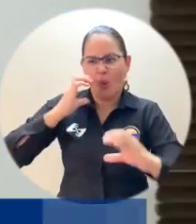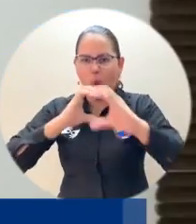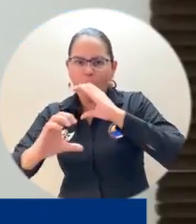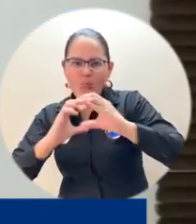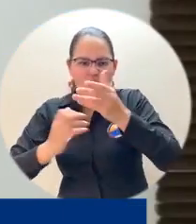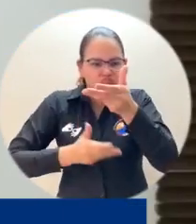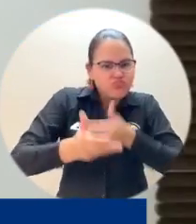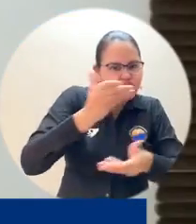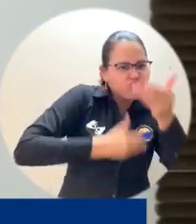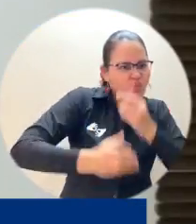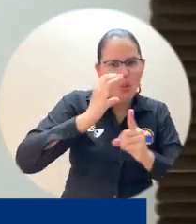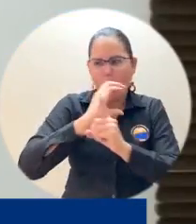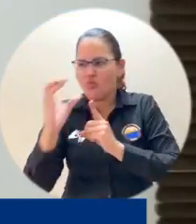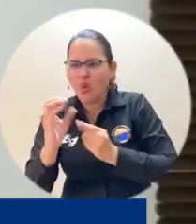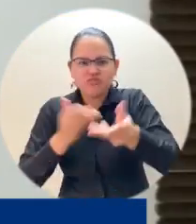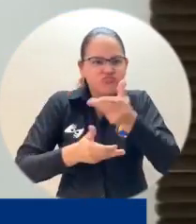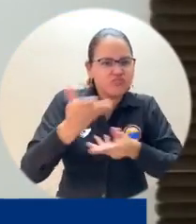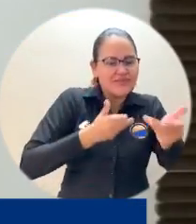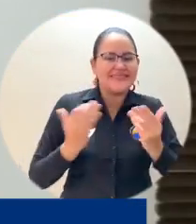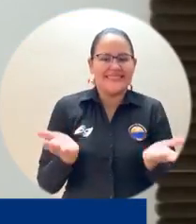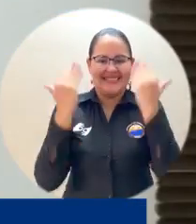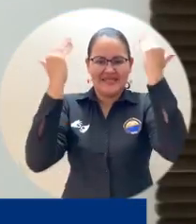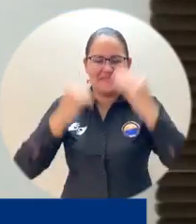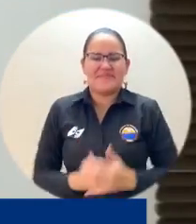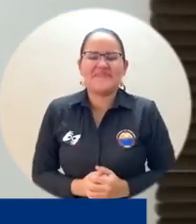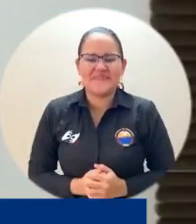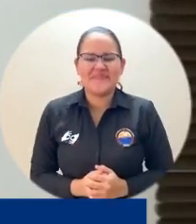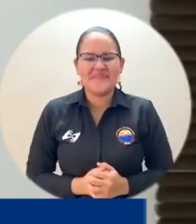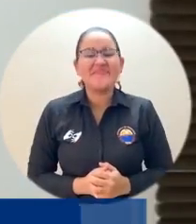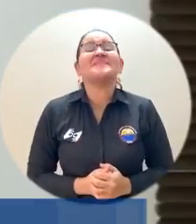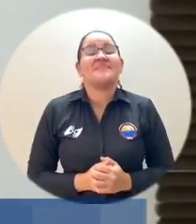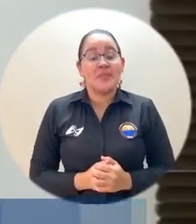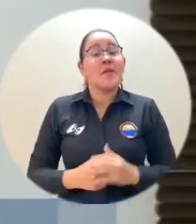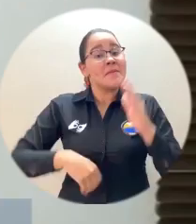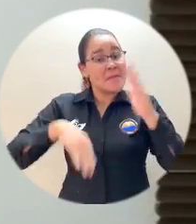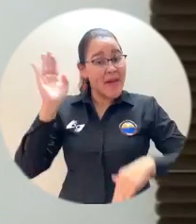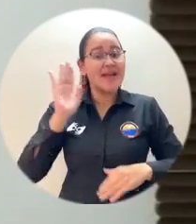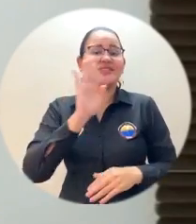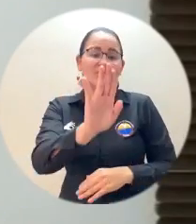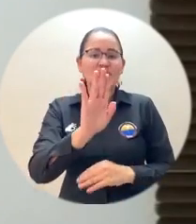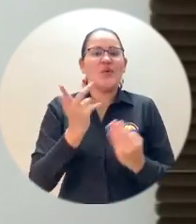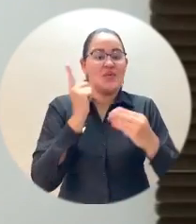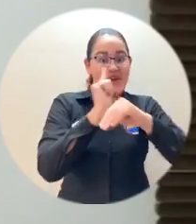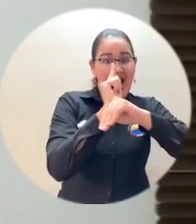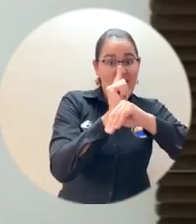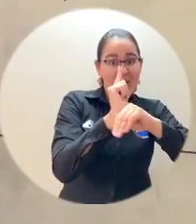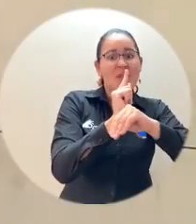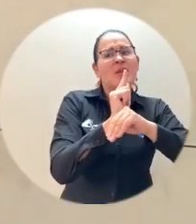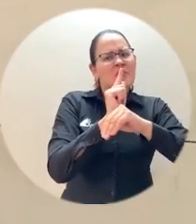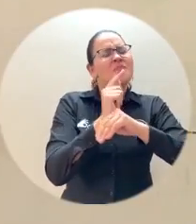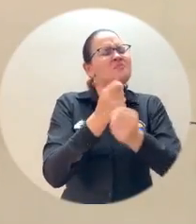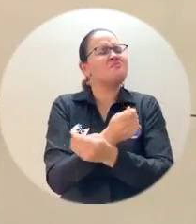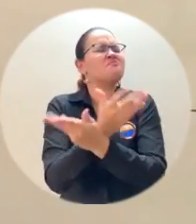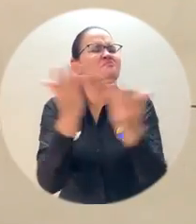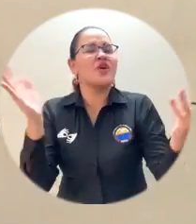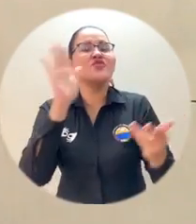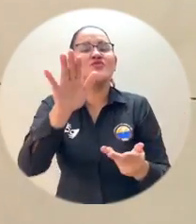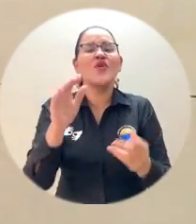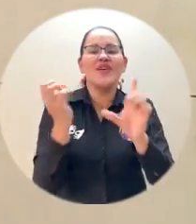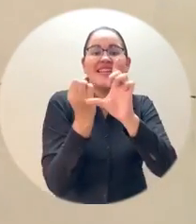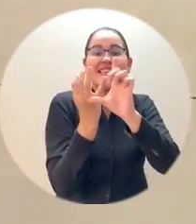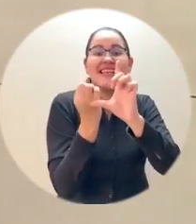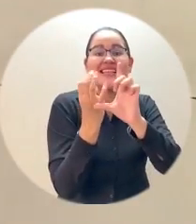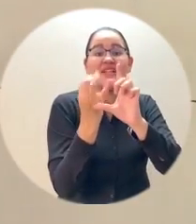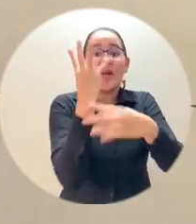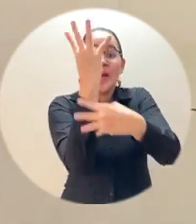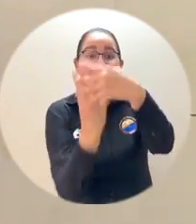orgullo de que la Universidad del Magdalena ofrece nuevamente, en manera presencial, el programa de Licenciatura en Matemáticas. Un programa que surge de la necesidad